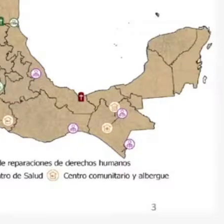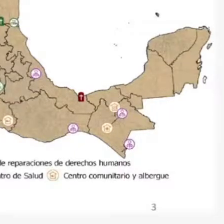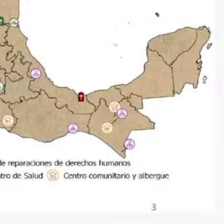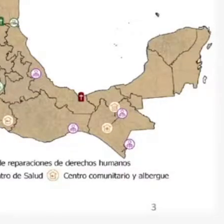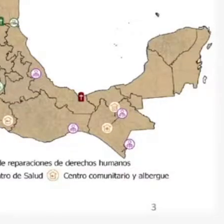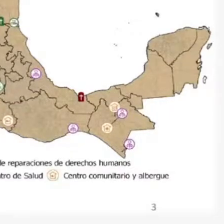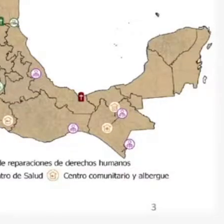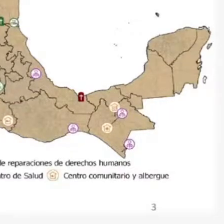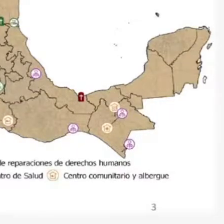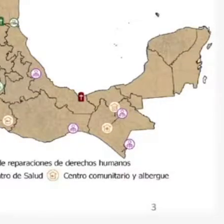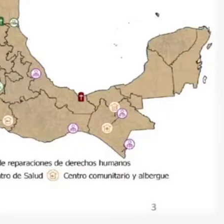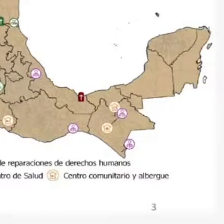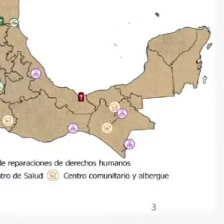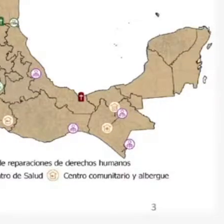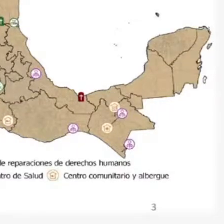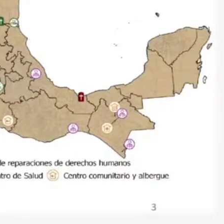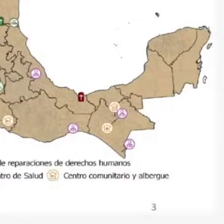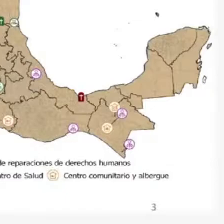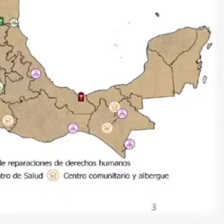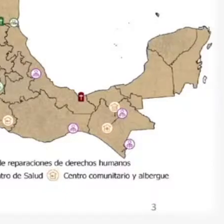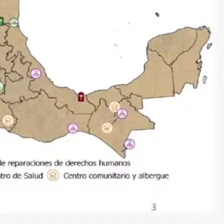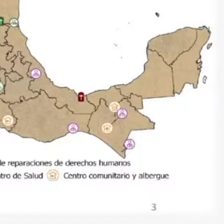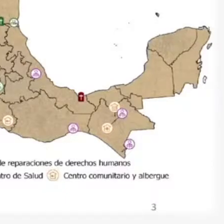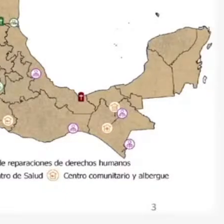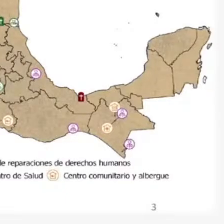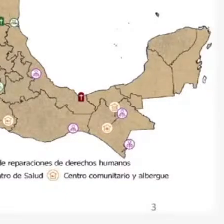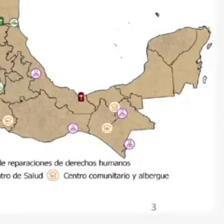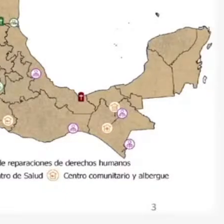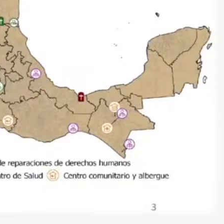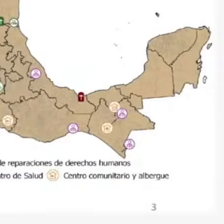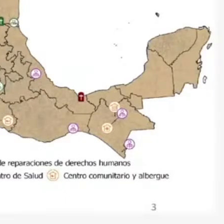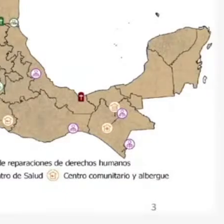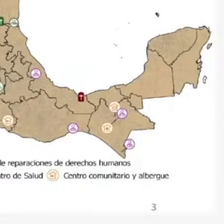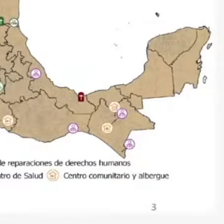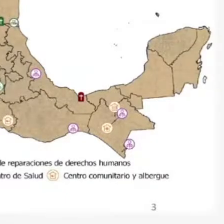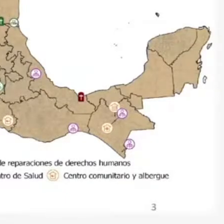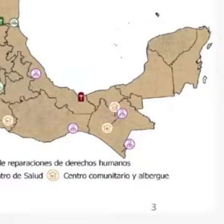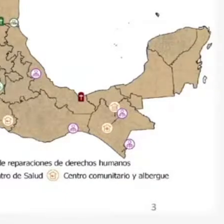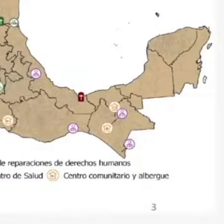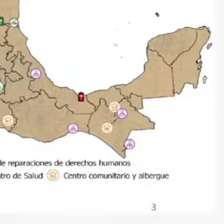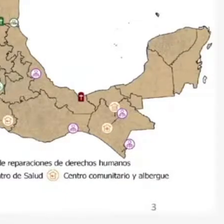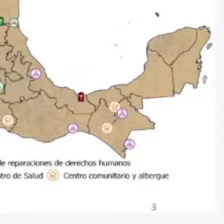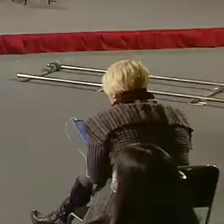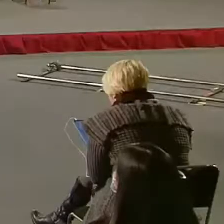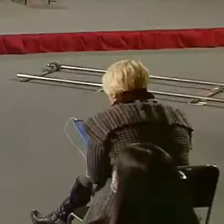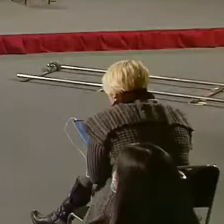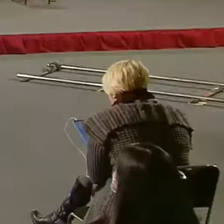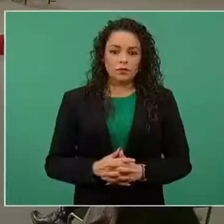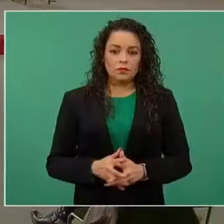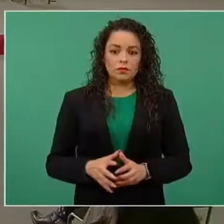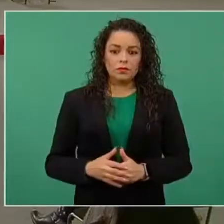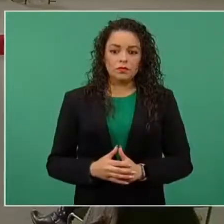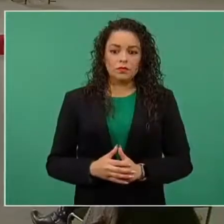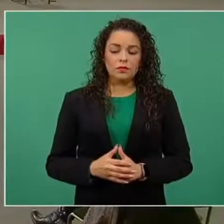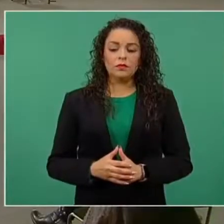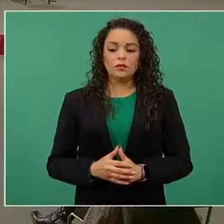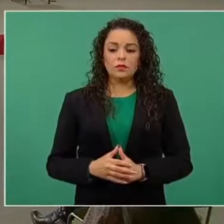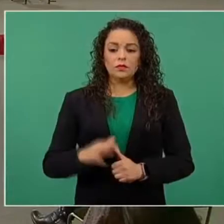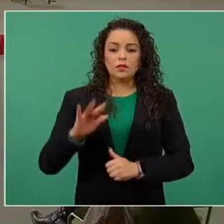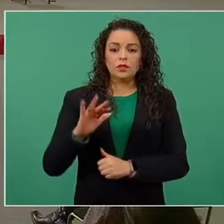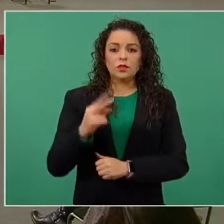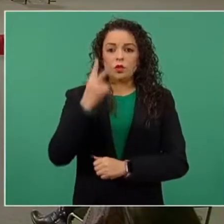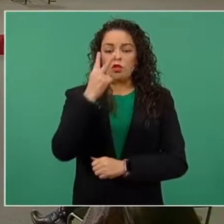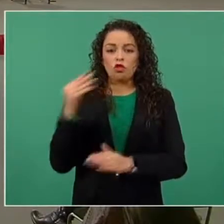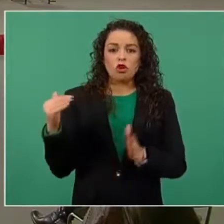de instituciones públicas como de organismos no gubernamentales, tenemos alrededor de 52 mil